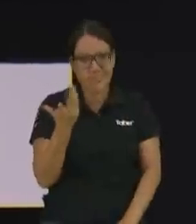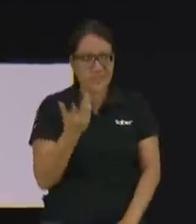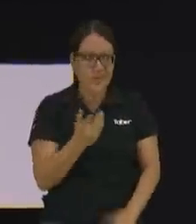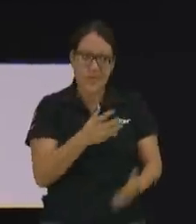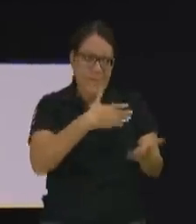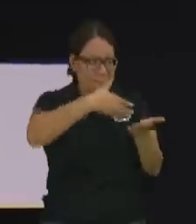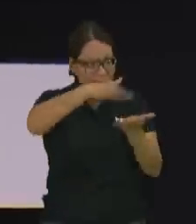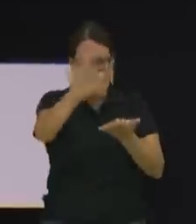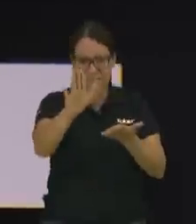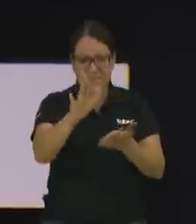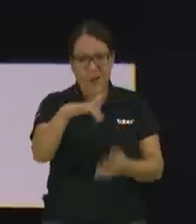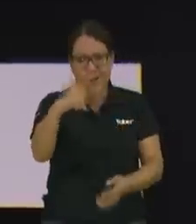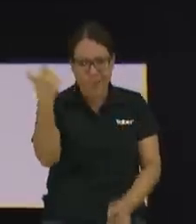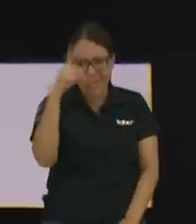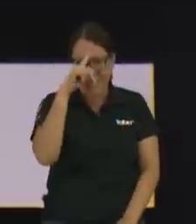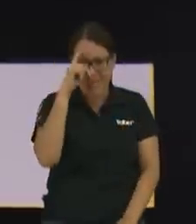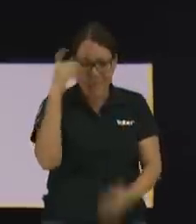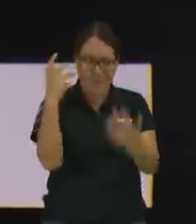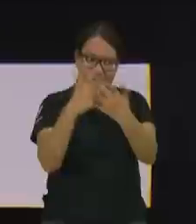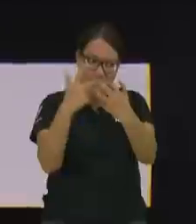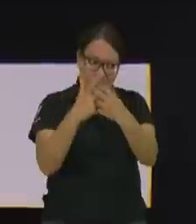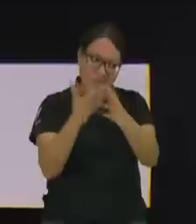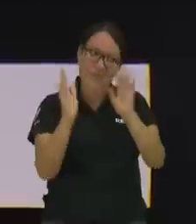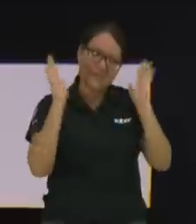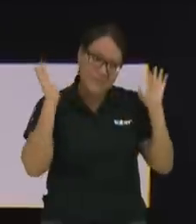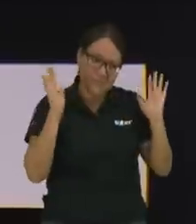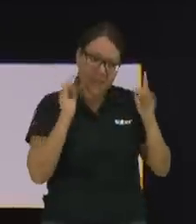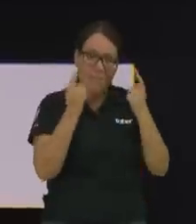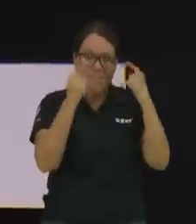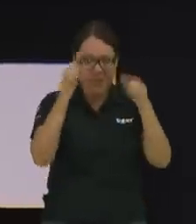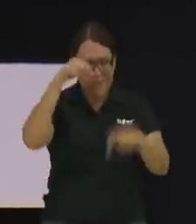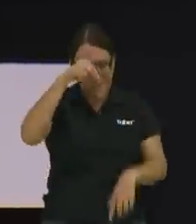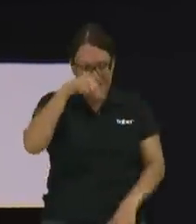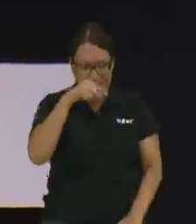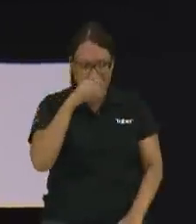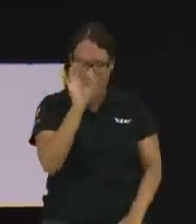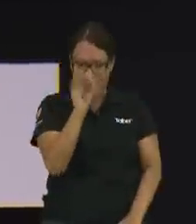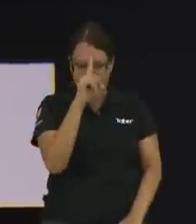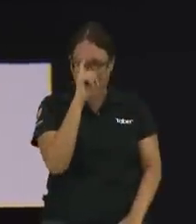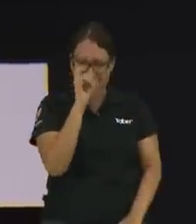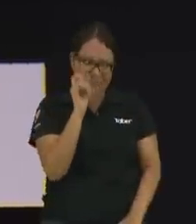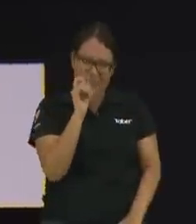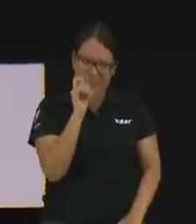Vaya y aplique para la empresa, lo cual está bien, pero este no es su trabajo.